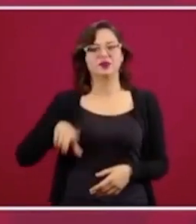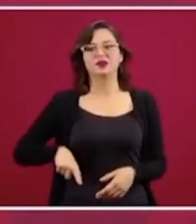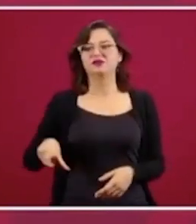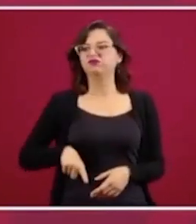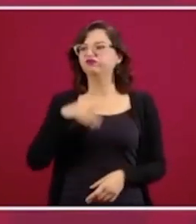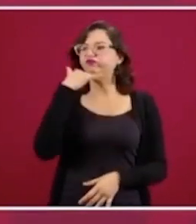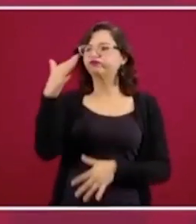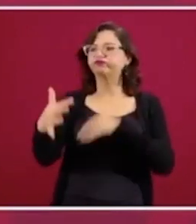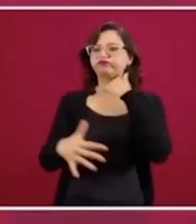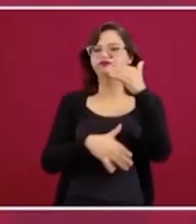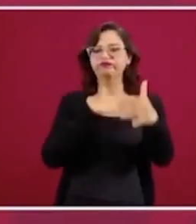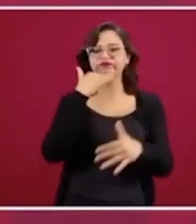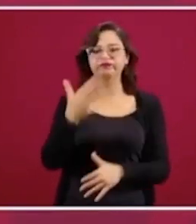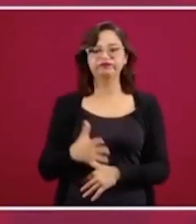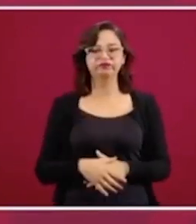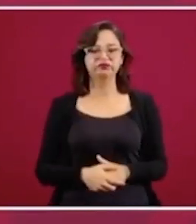gobierno,